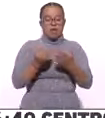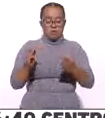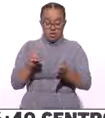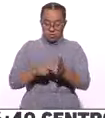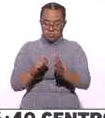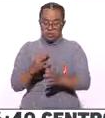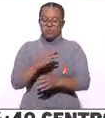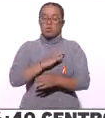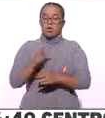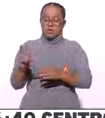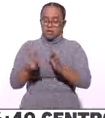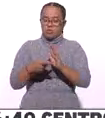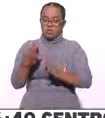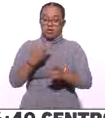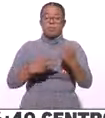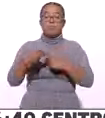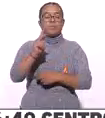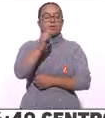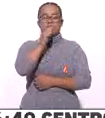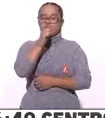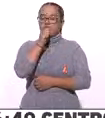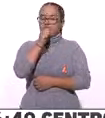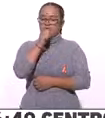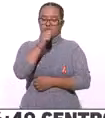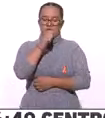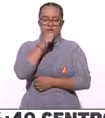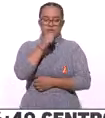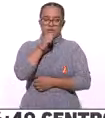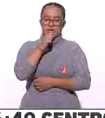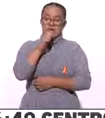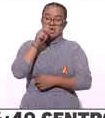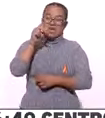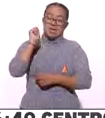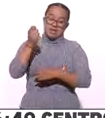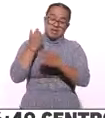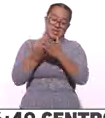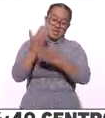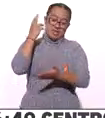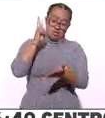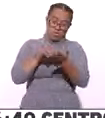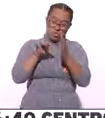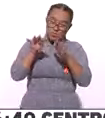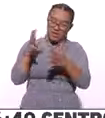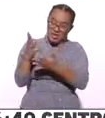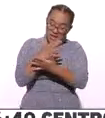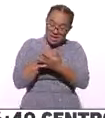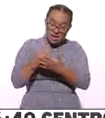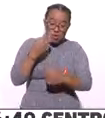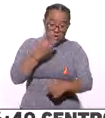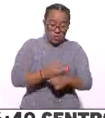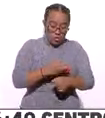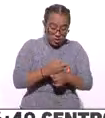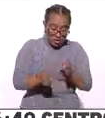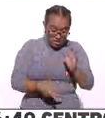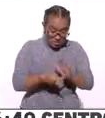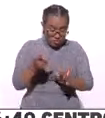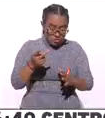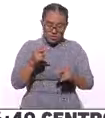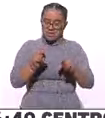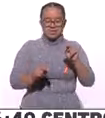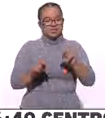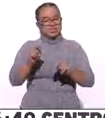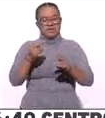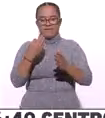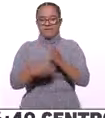aún no alcanzamos los niveles de ingreso que se tenían en 2019 respecto al sector terciario, el sector